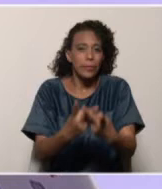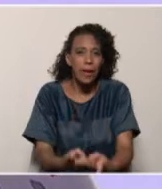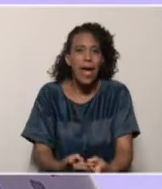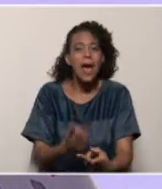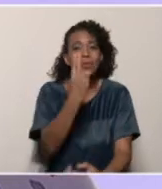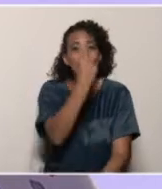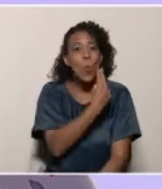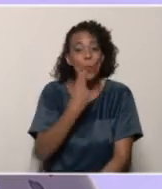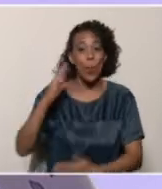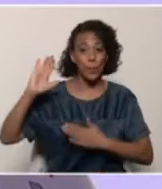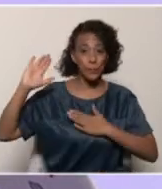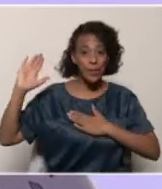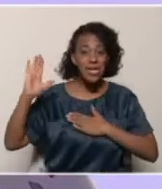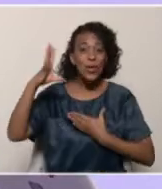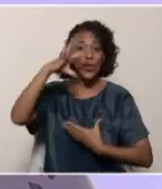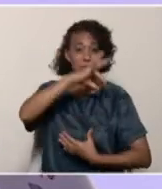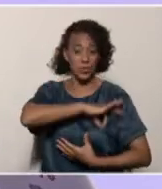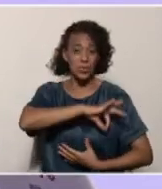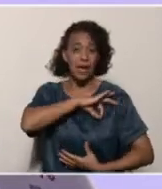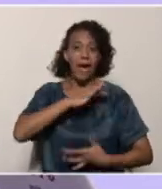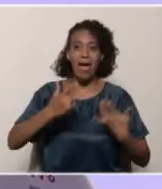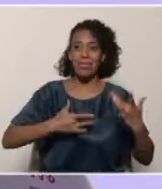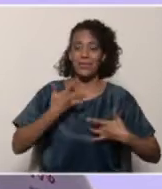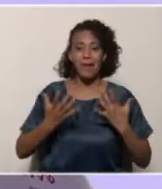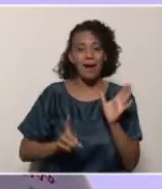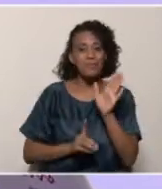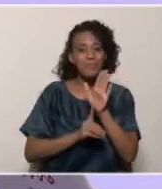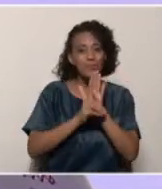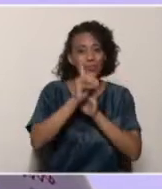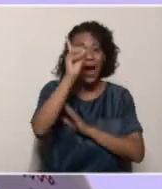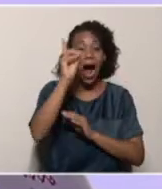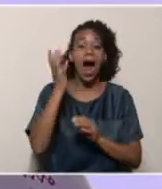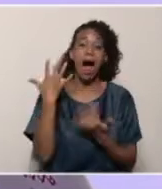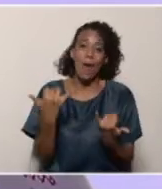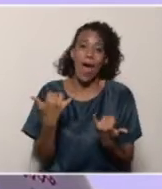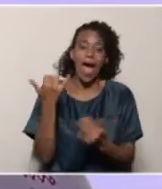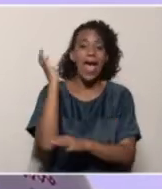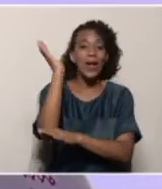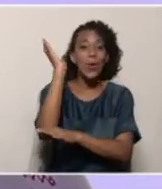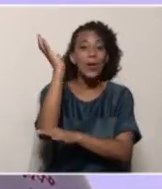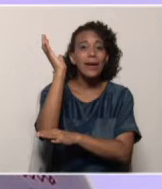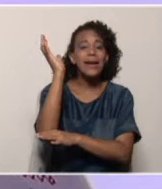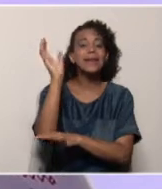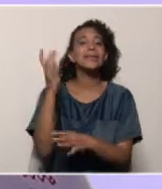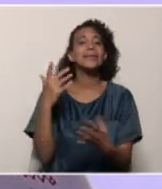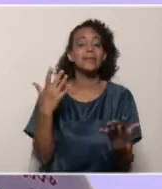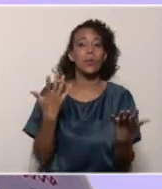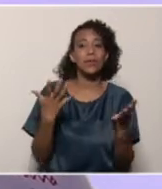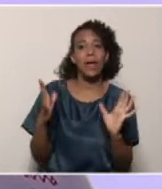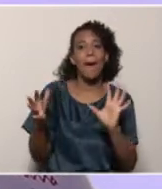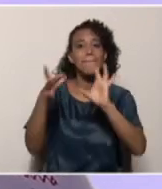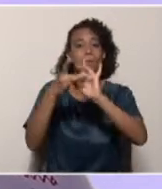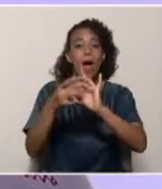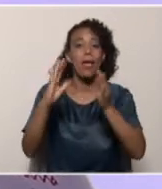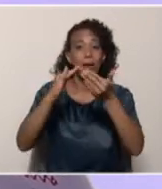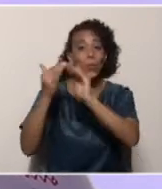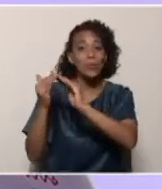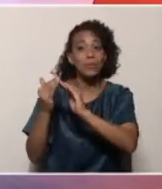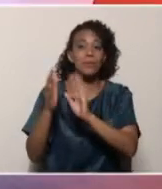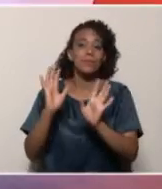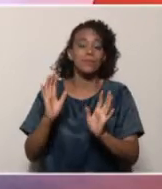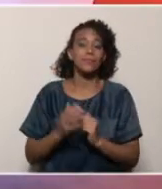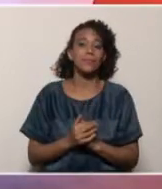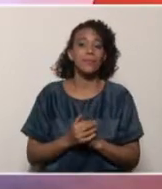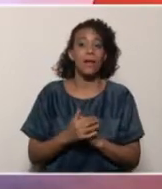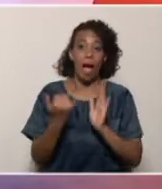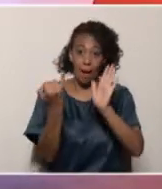ese compromiso social por desarrollar actividades, y en este caso del Congreso, que tengan que ver con la comunidad, no sin antes dejar siempre